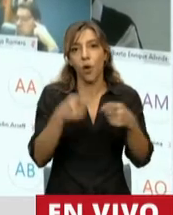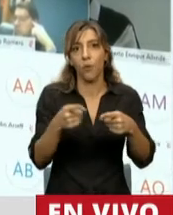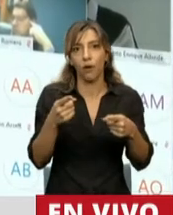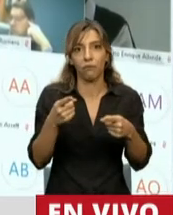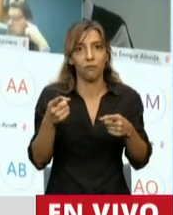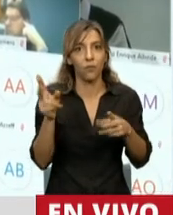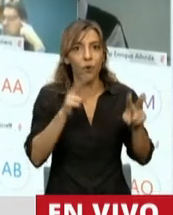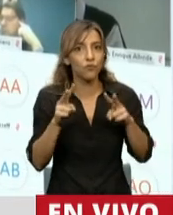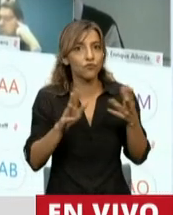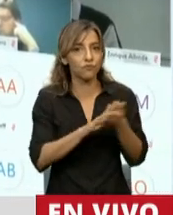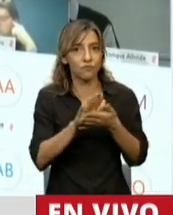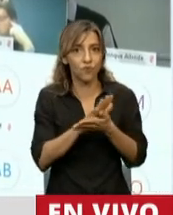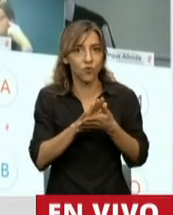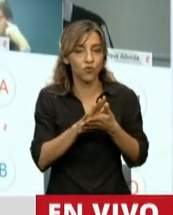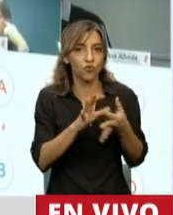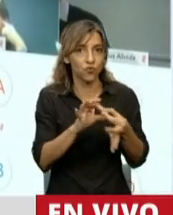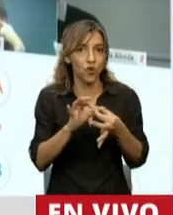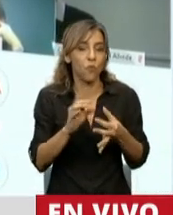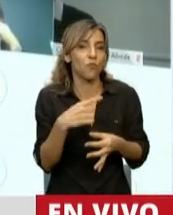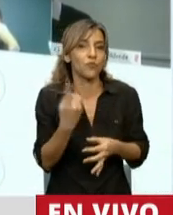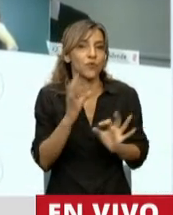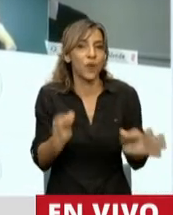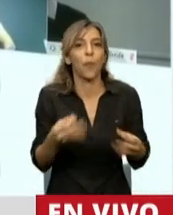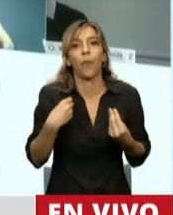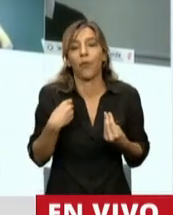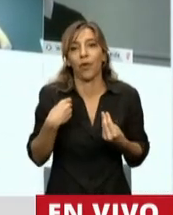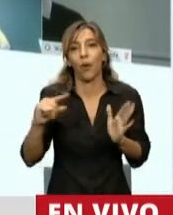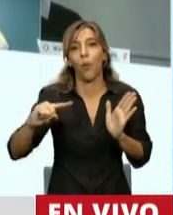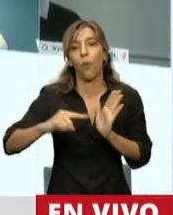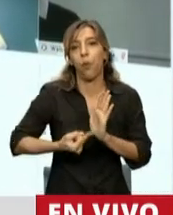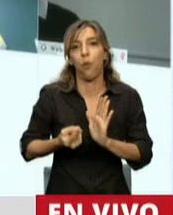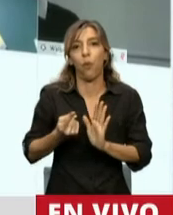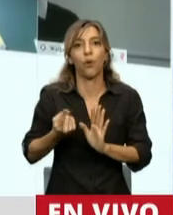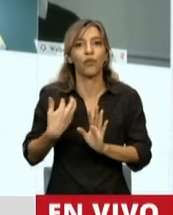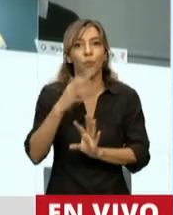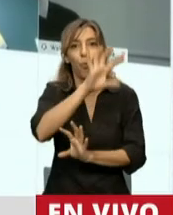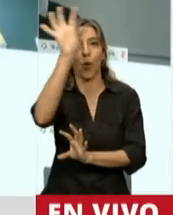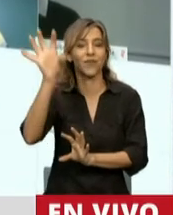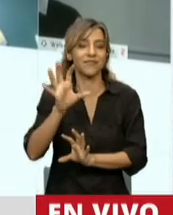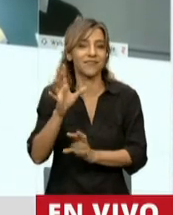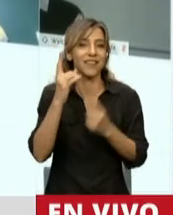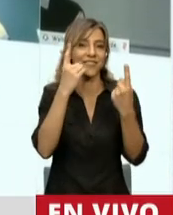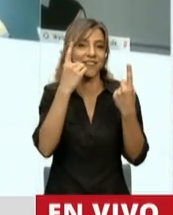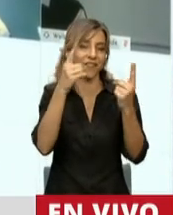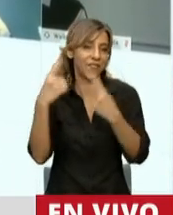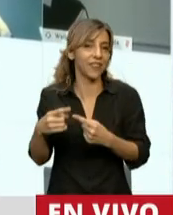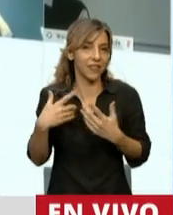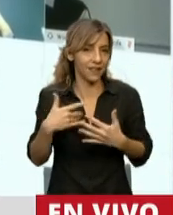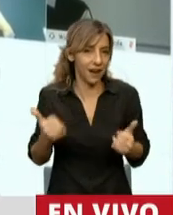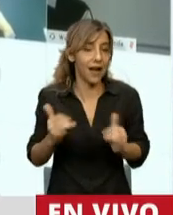AMBA y el interior de nuestro país. Esto, por lo menos,